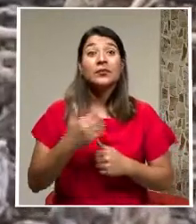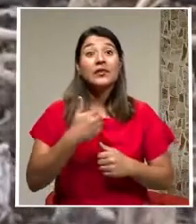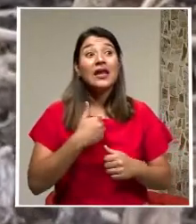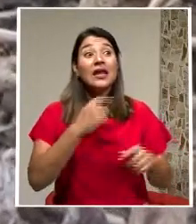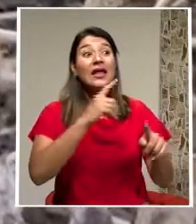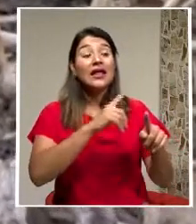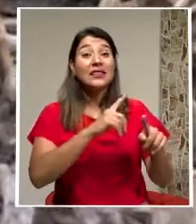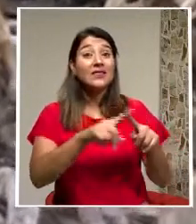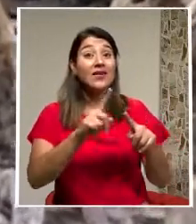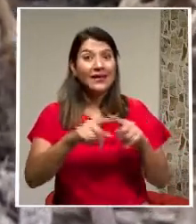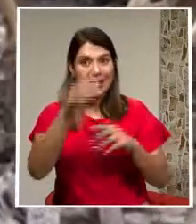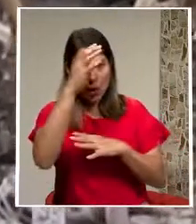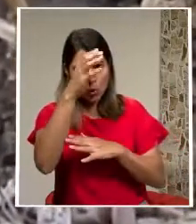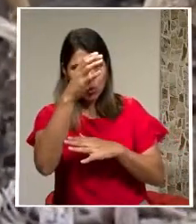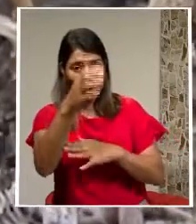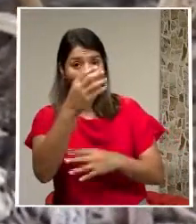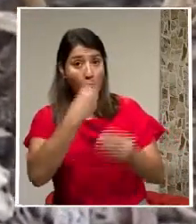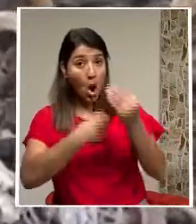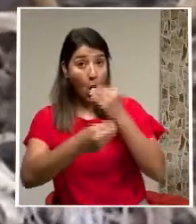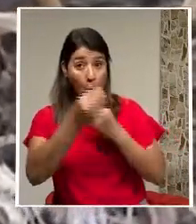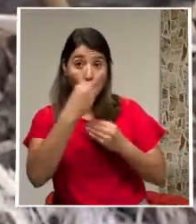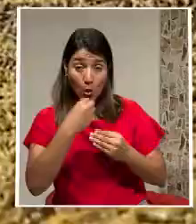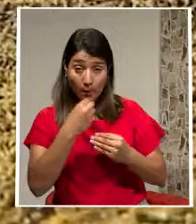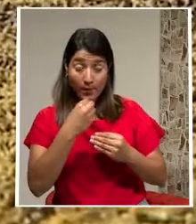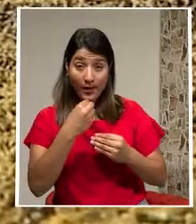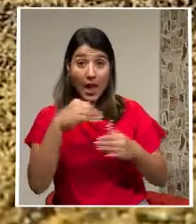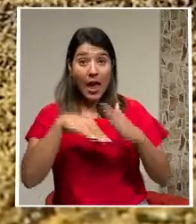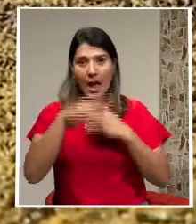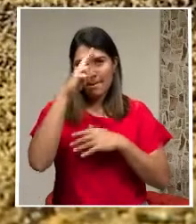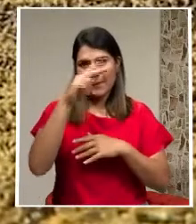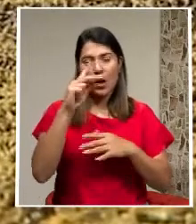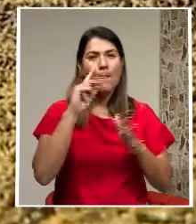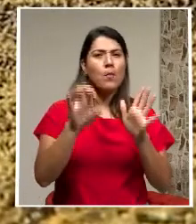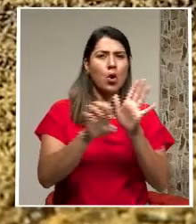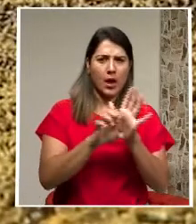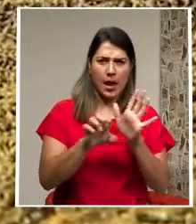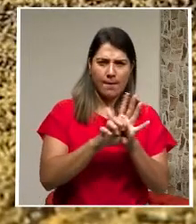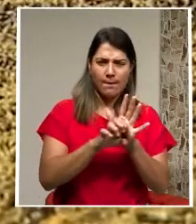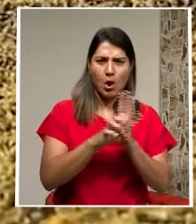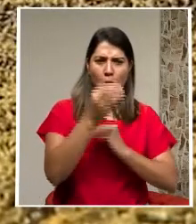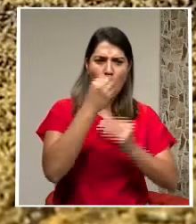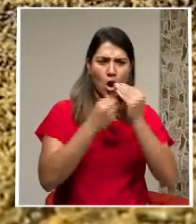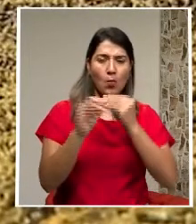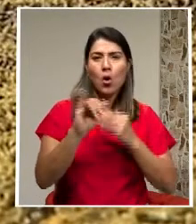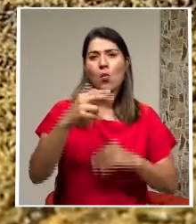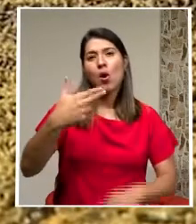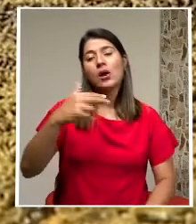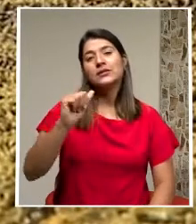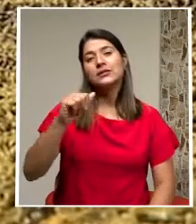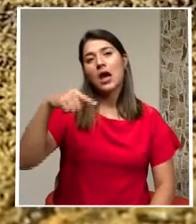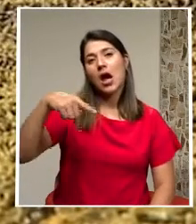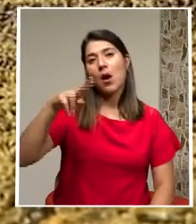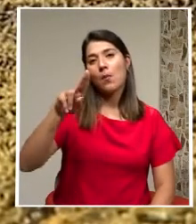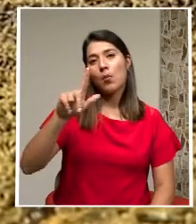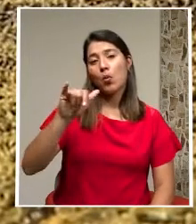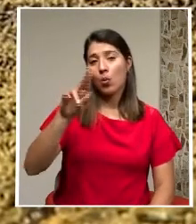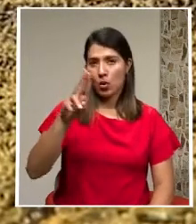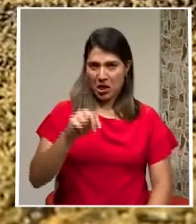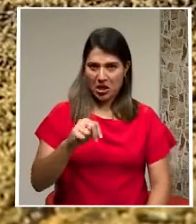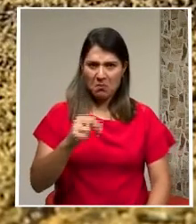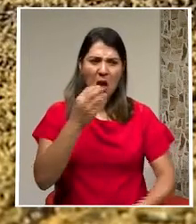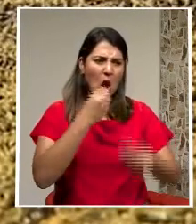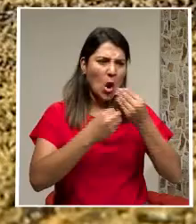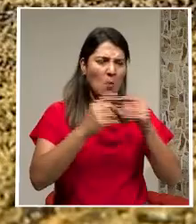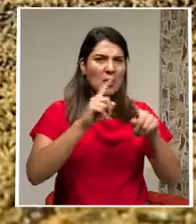culturas Que los consumen Como alimento En México Por ejemplo Son conocidos Como chapulines Y se consumen En una gran variedad De